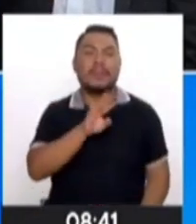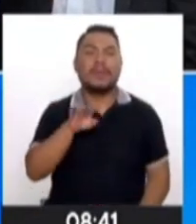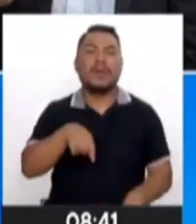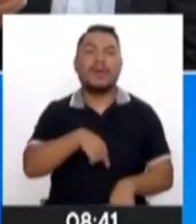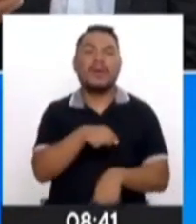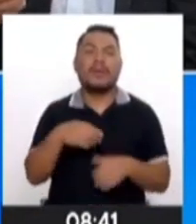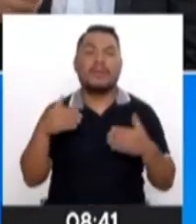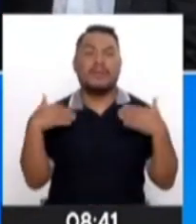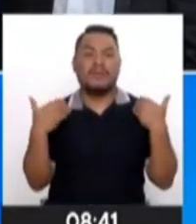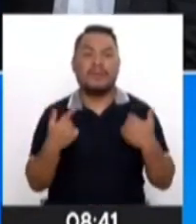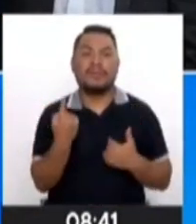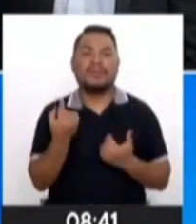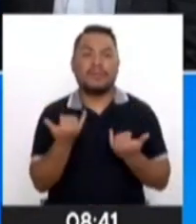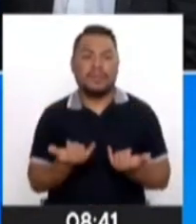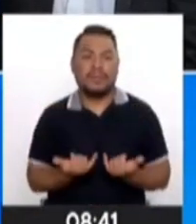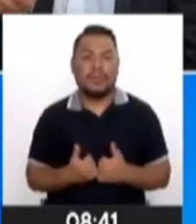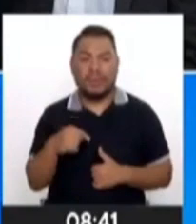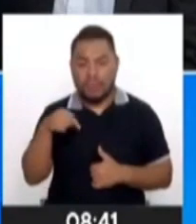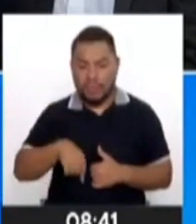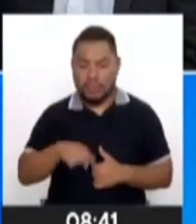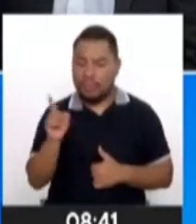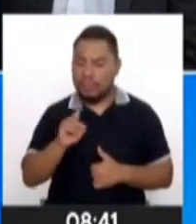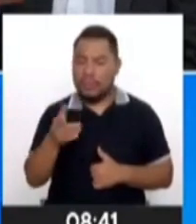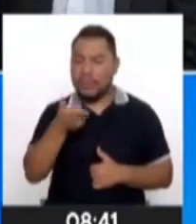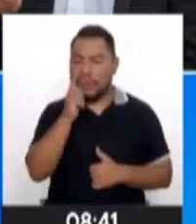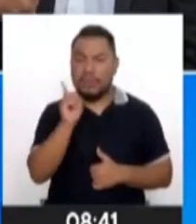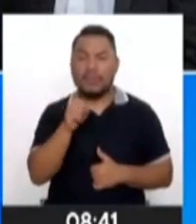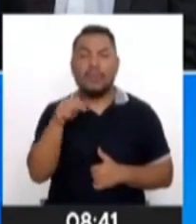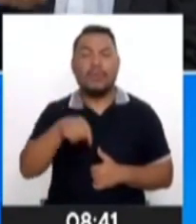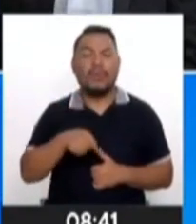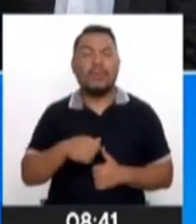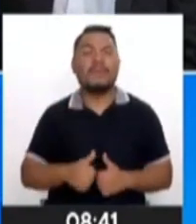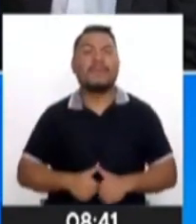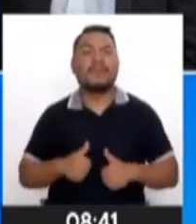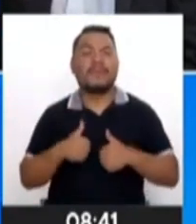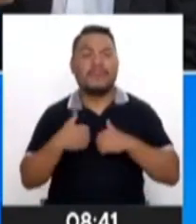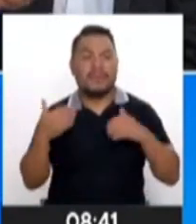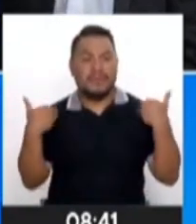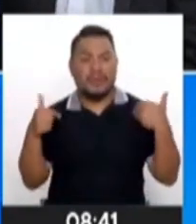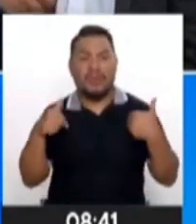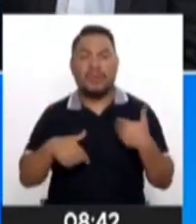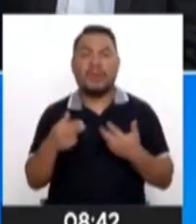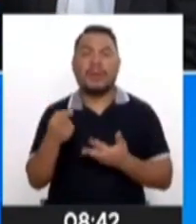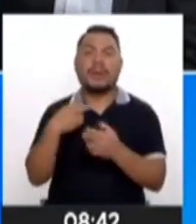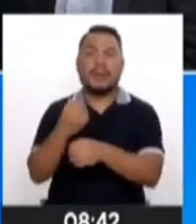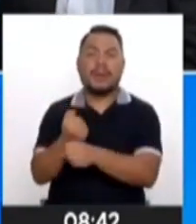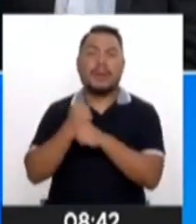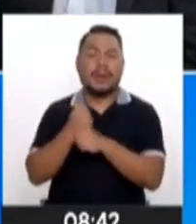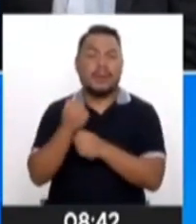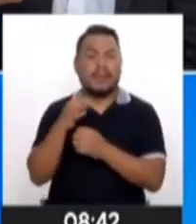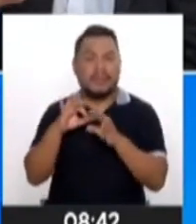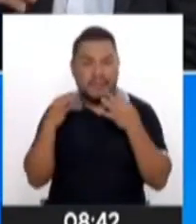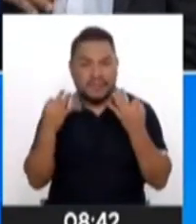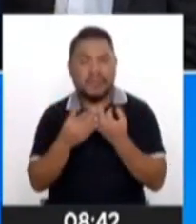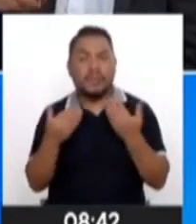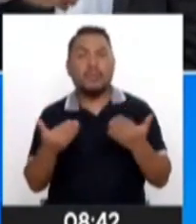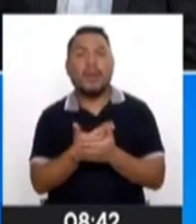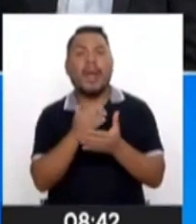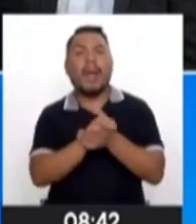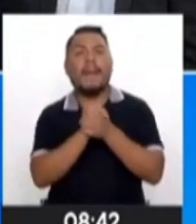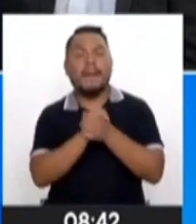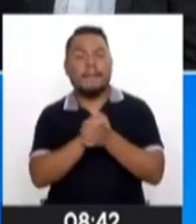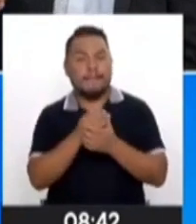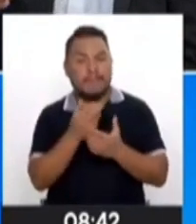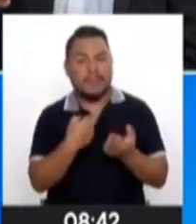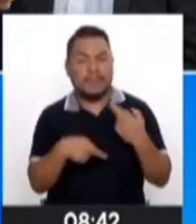solo por hoy. Hoy no bebo, hoy vivo feliz, hoy recupero mi familia, hoy recupero a nuevos amigos, hoy